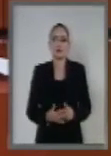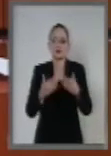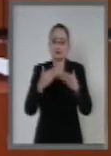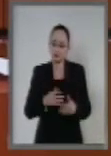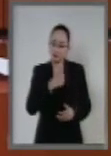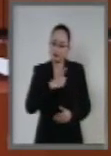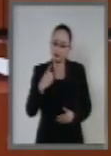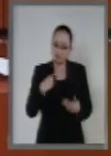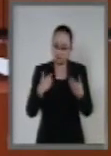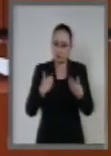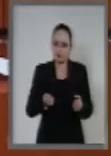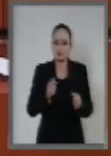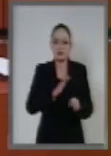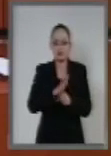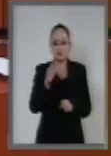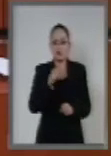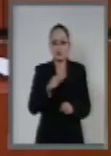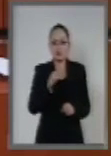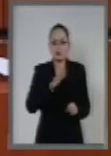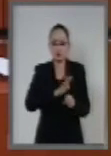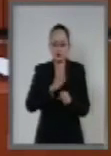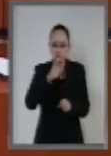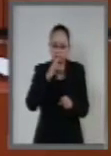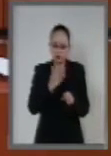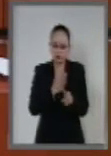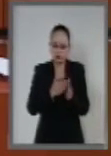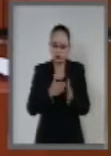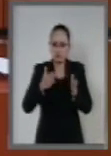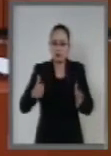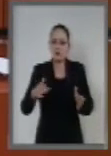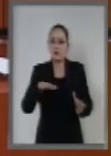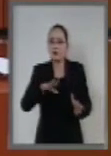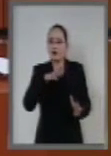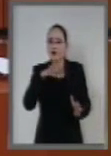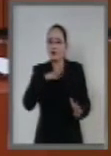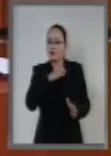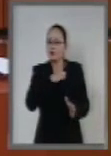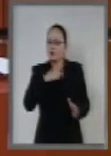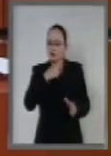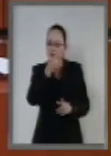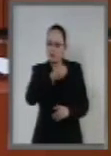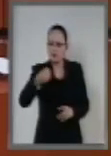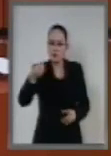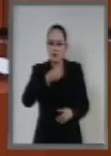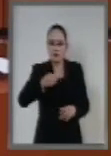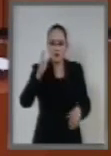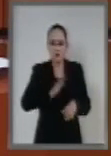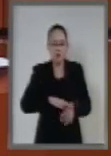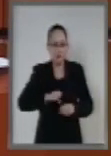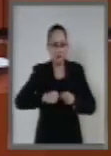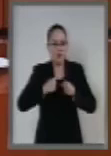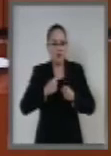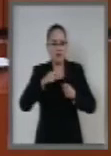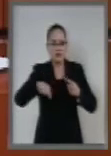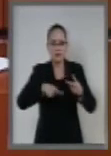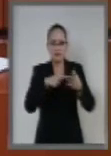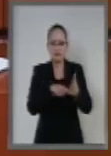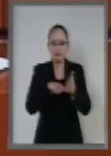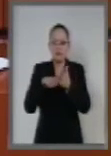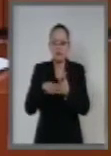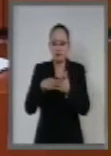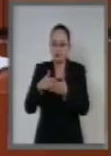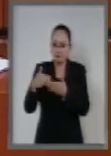que la ampliación de sus atribuciones requerirá de una estructura organizacional robusta de la que